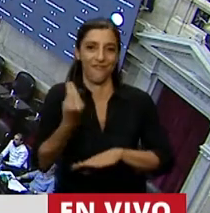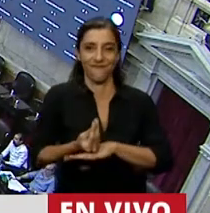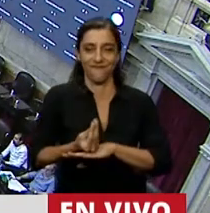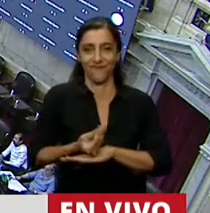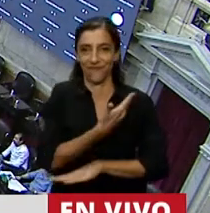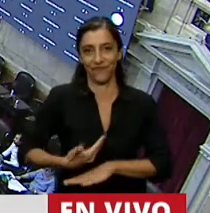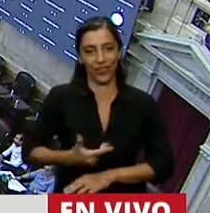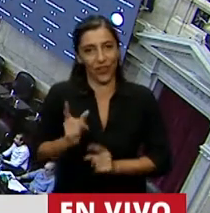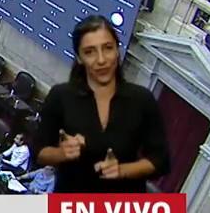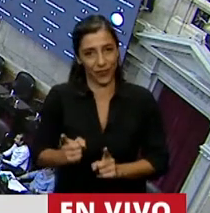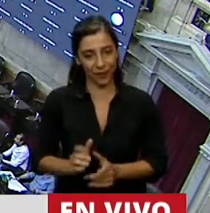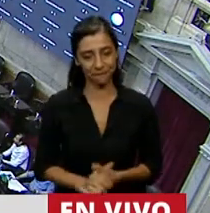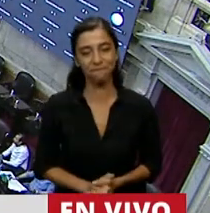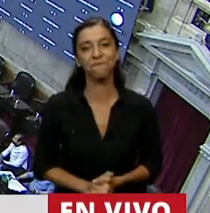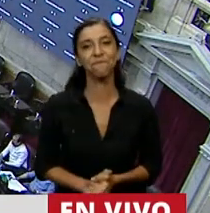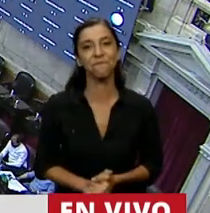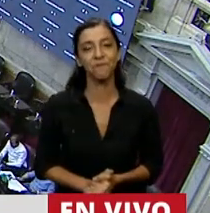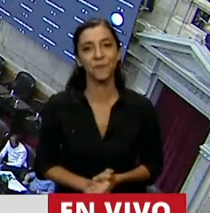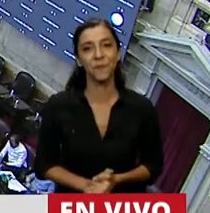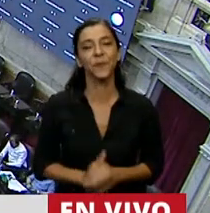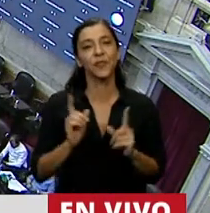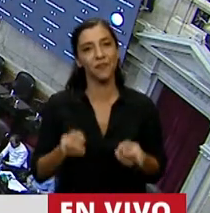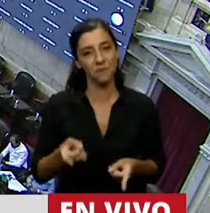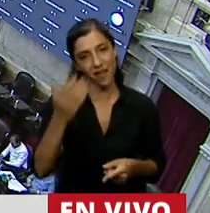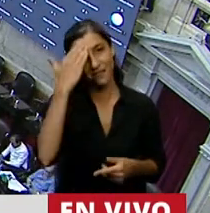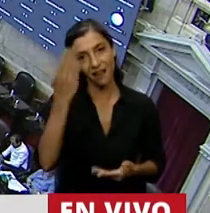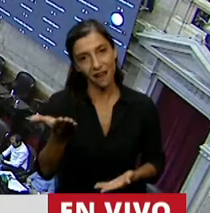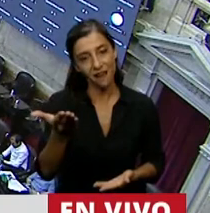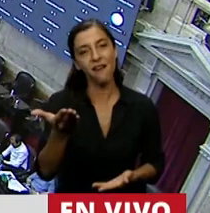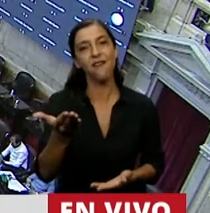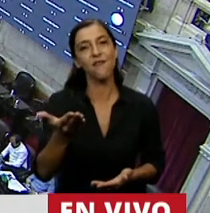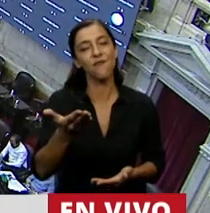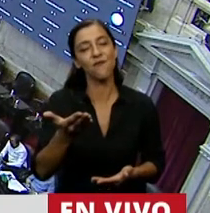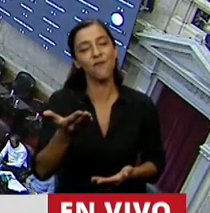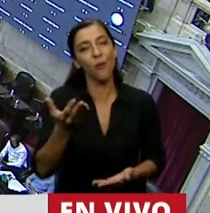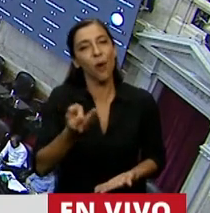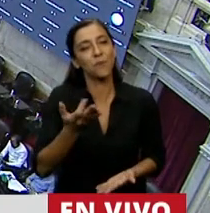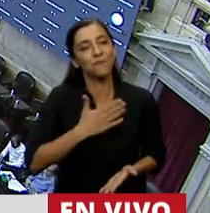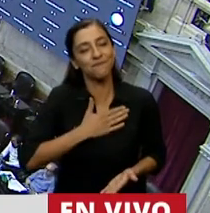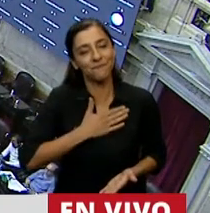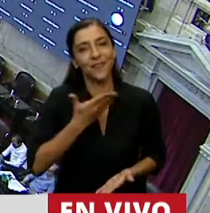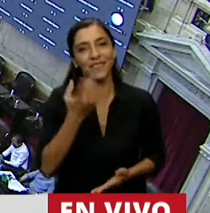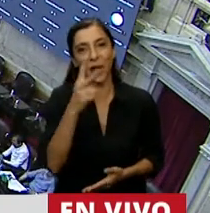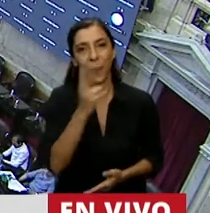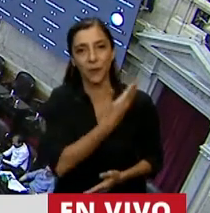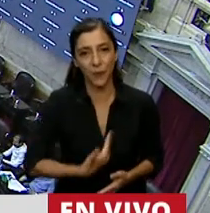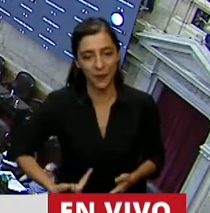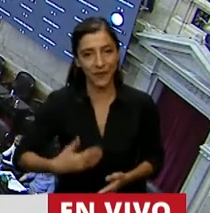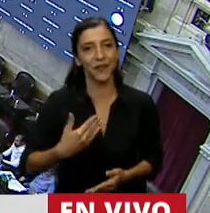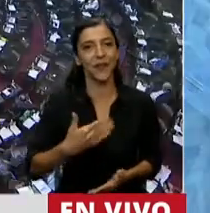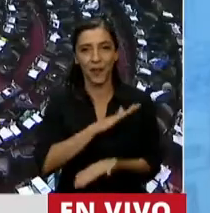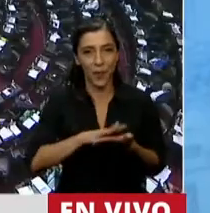la Cámara, a las nuevas. Y para mandar un saludo muy especial al nuevo Vicepresidente Omar Demarchi